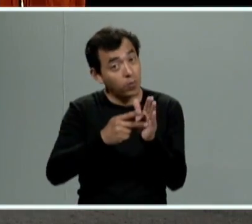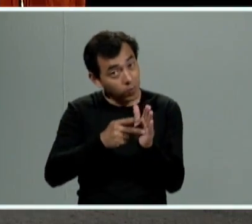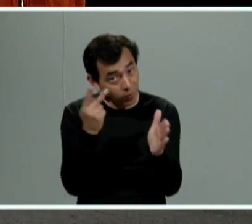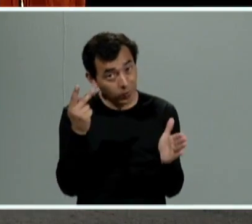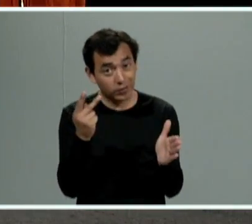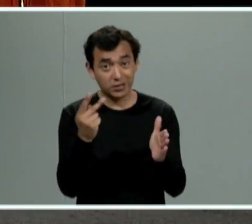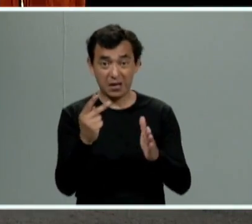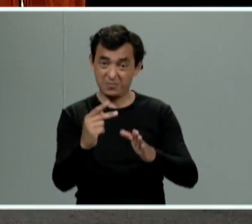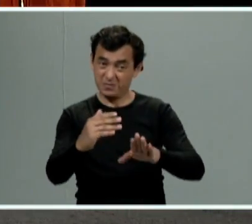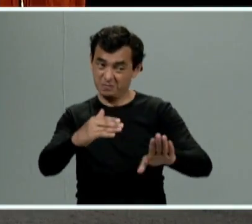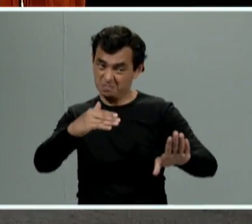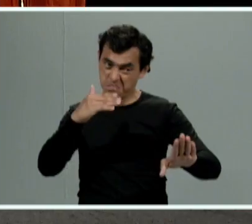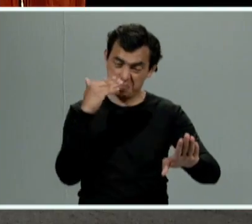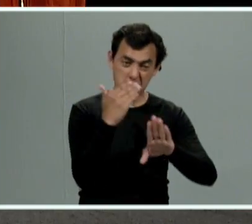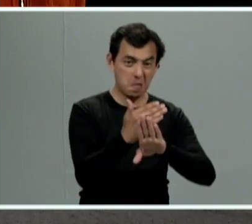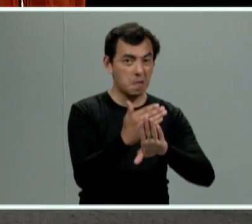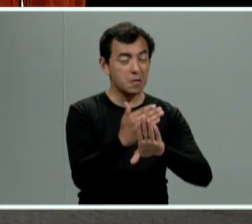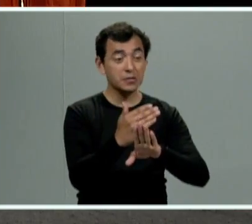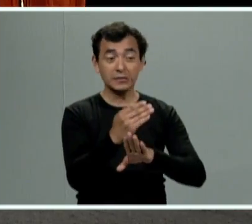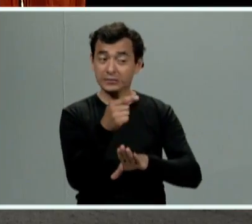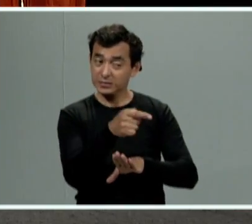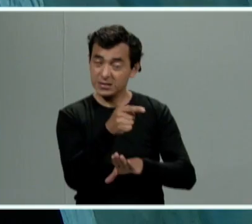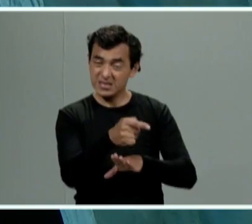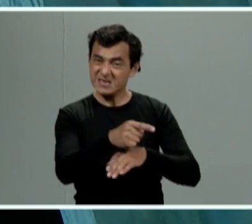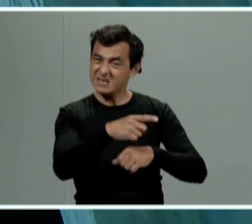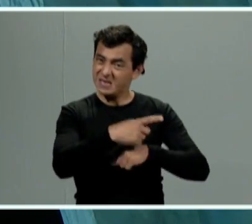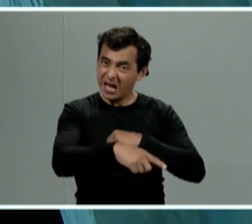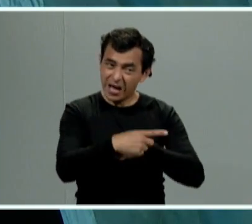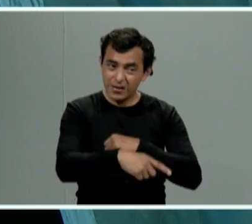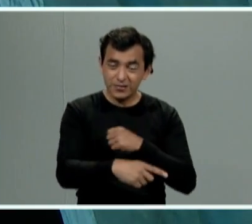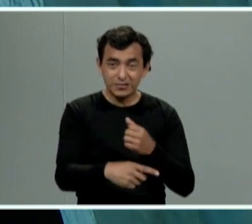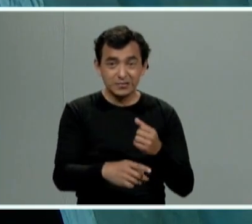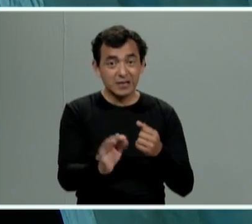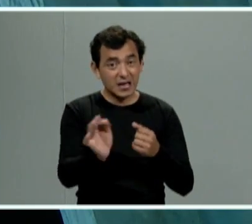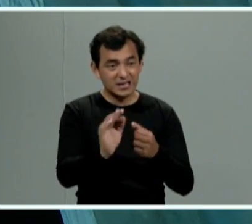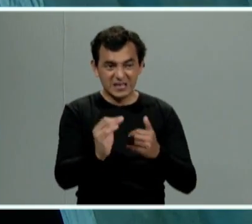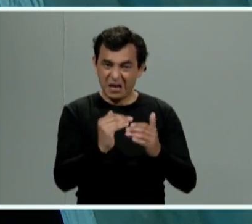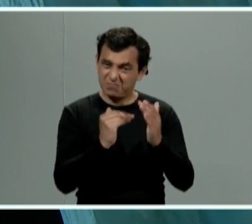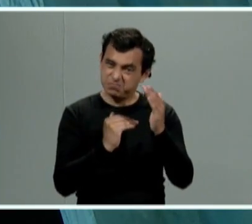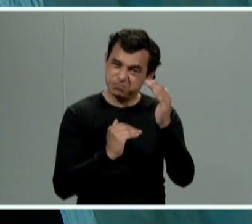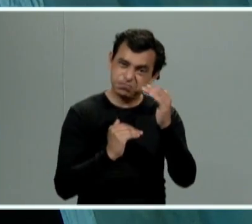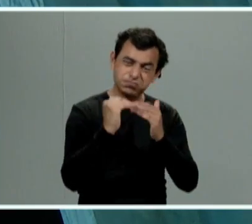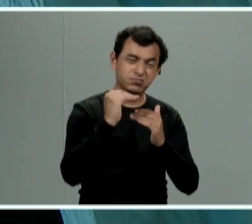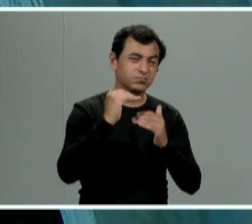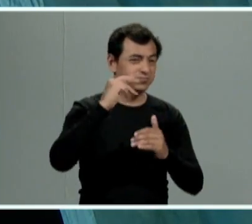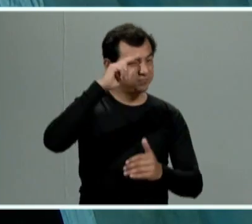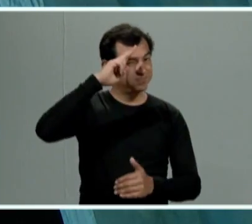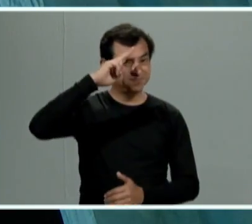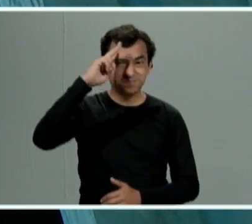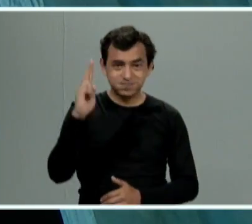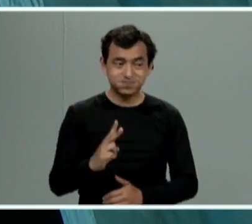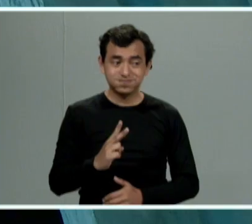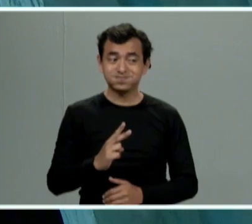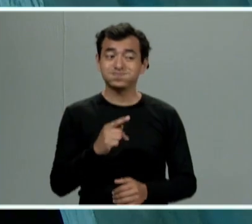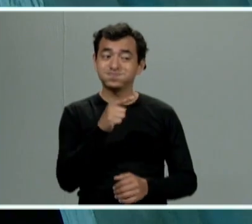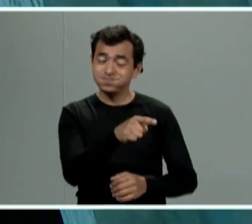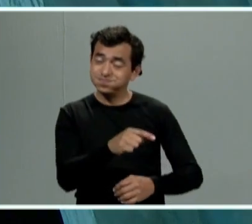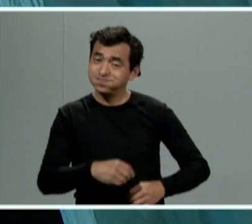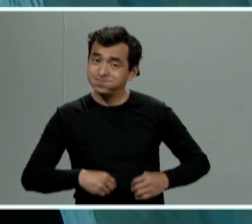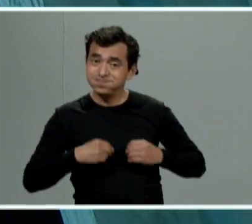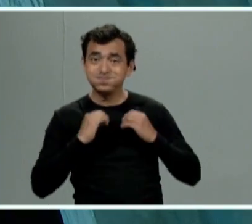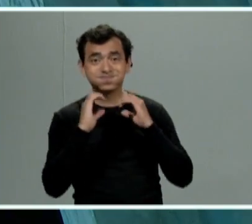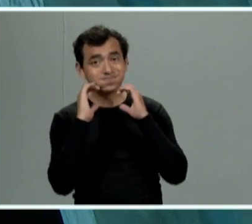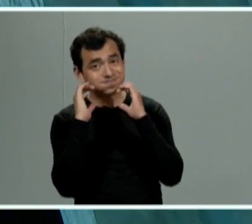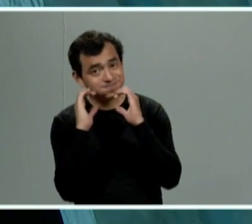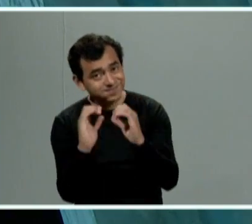en que dirigida hacia la víctima para provocar una lesión tal vez sea más severa en que incluso puede estar hasta en riesgo su vida entonces